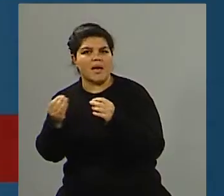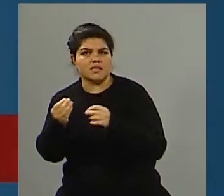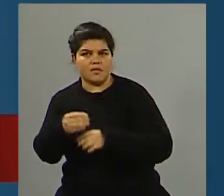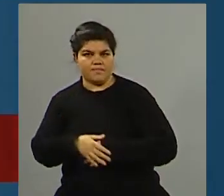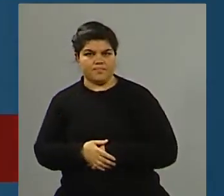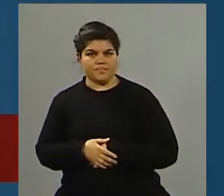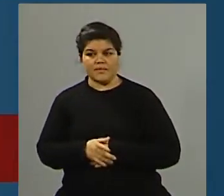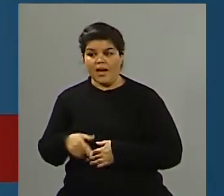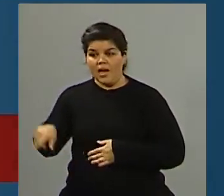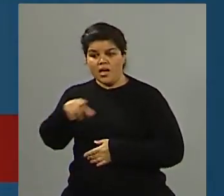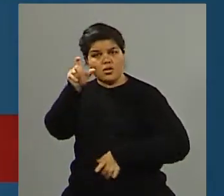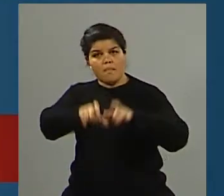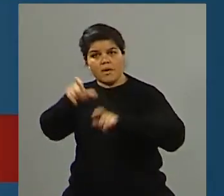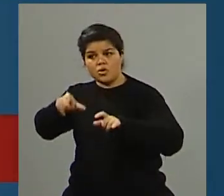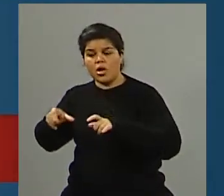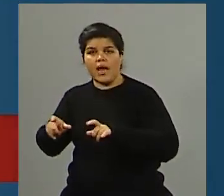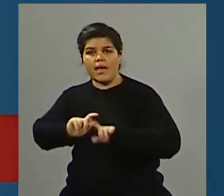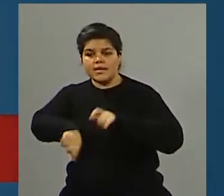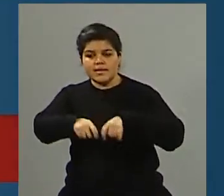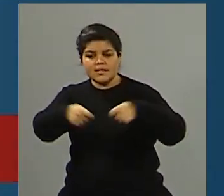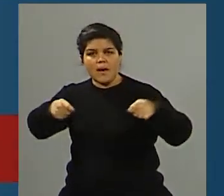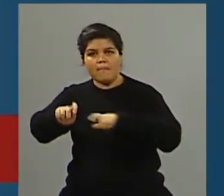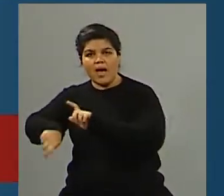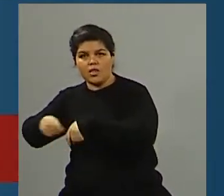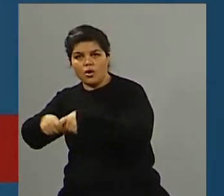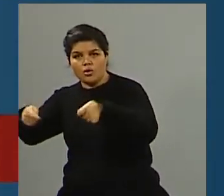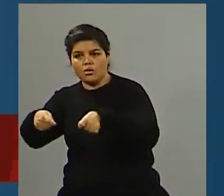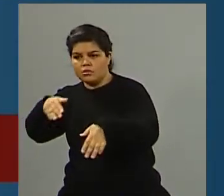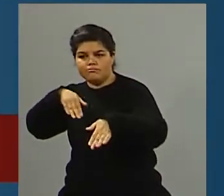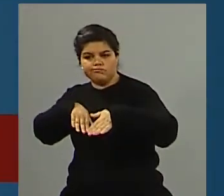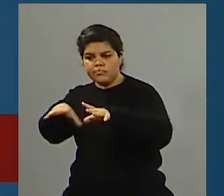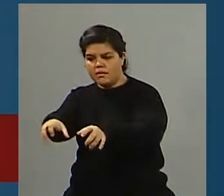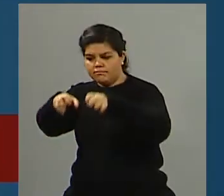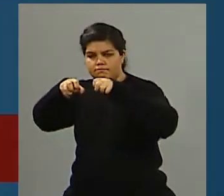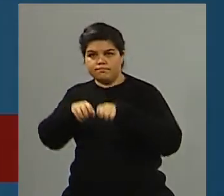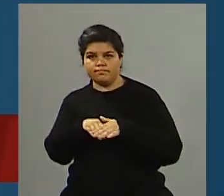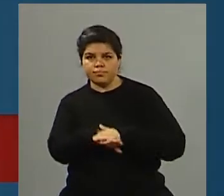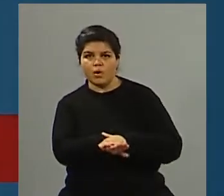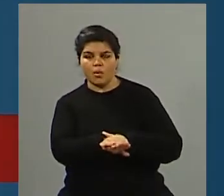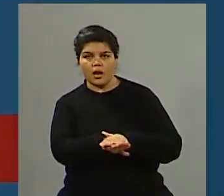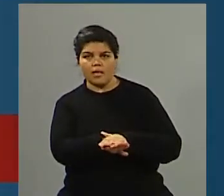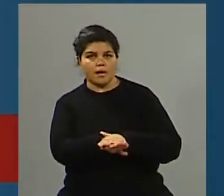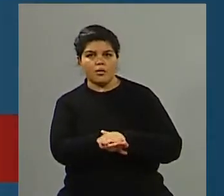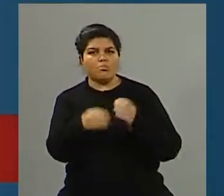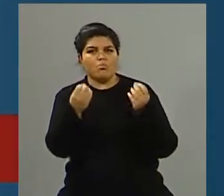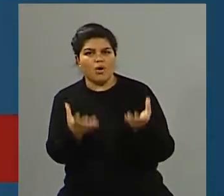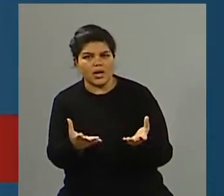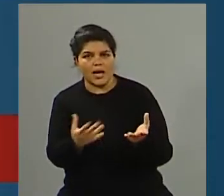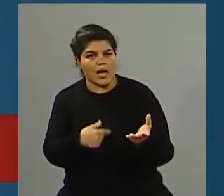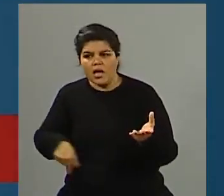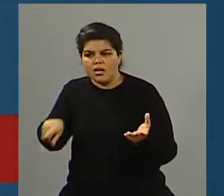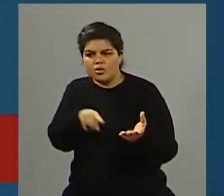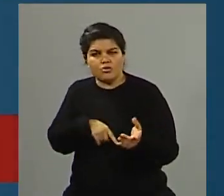zapatos con los que hizo toda esa caminata, estamos hablando de muchos kilómetros, porque ya te digo, separó absolutamente toda la ciudad, como así también